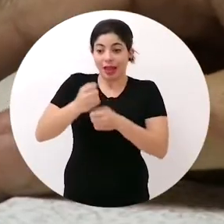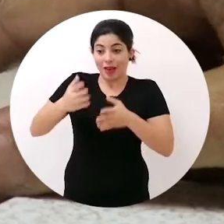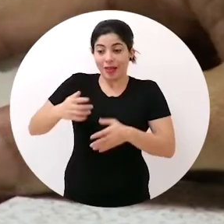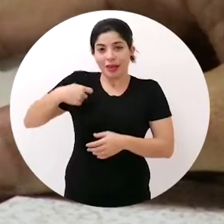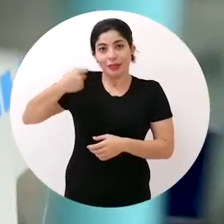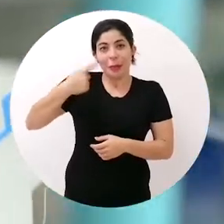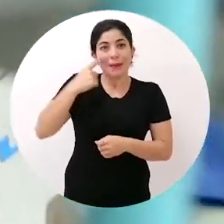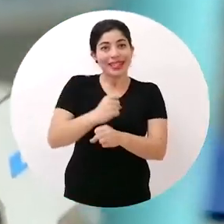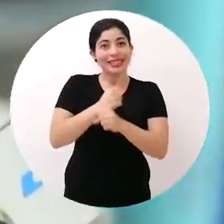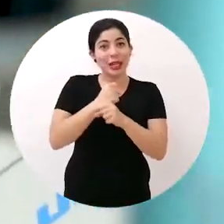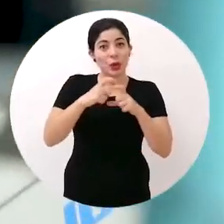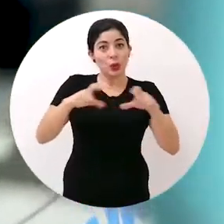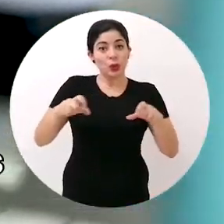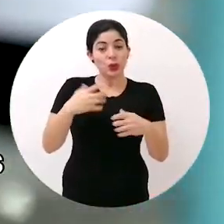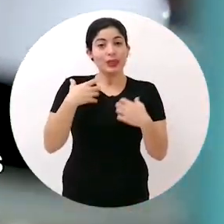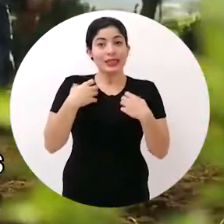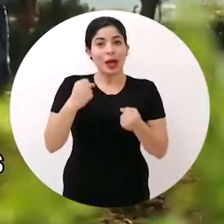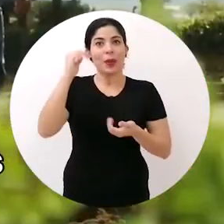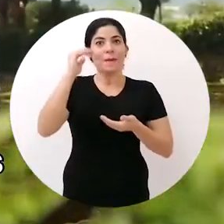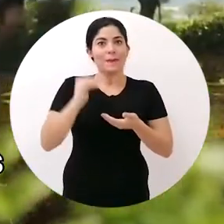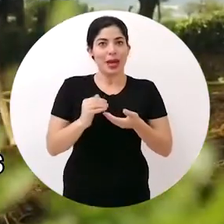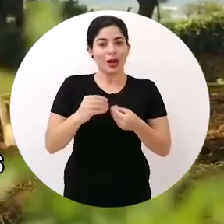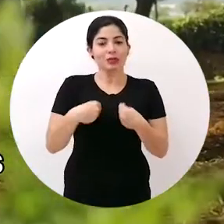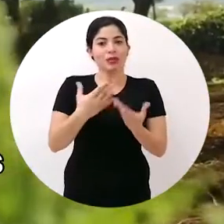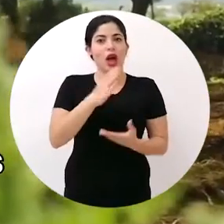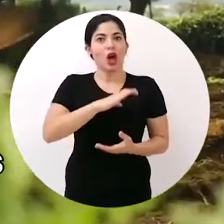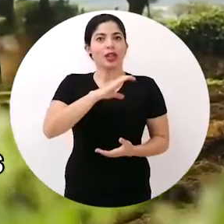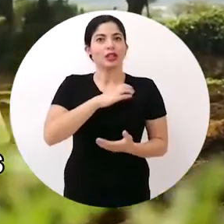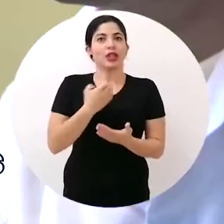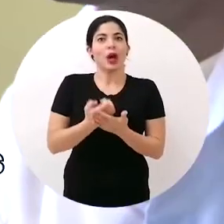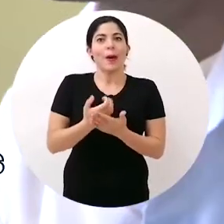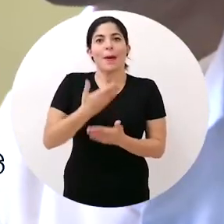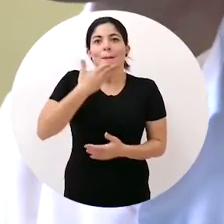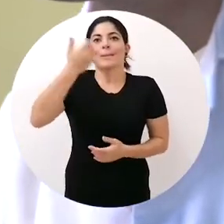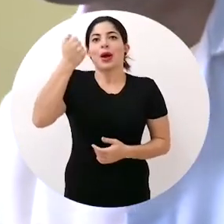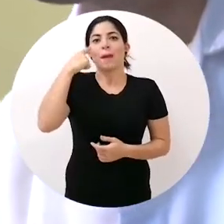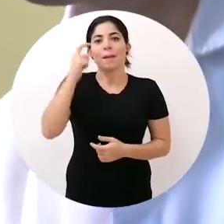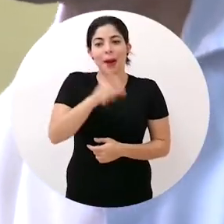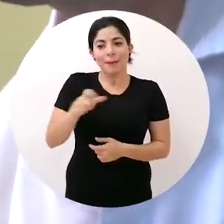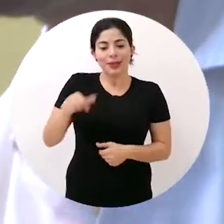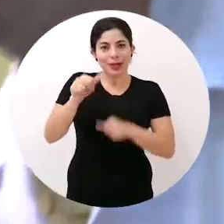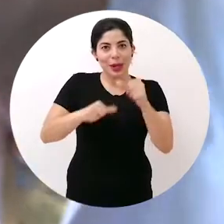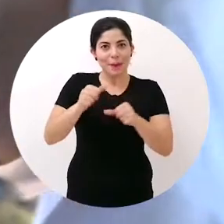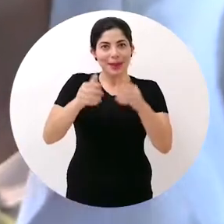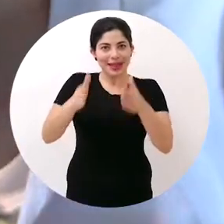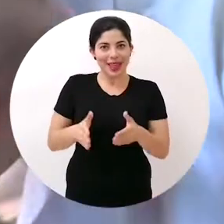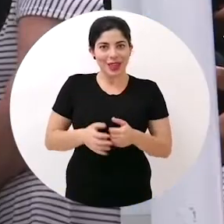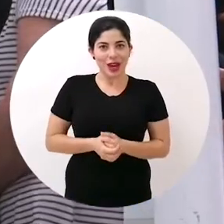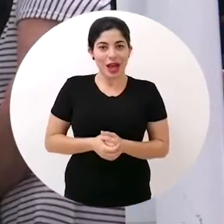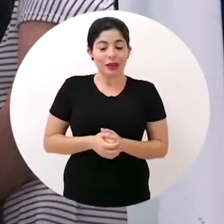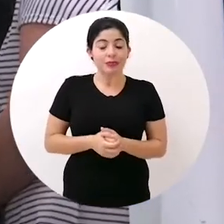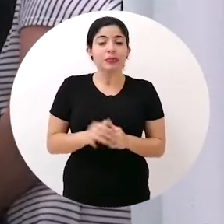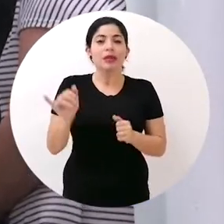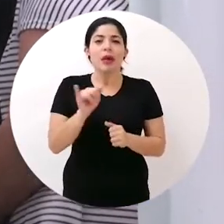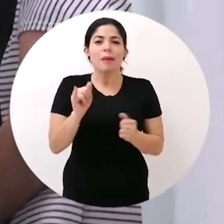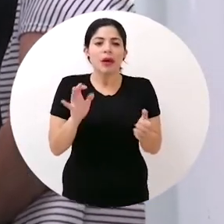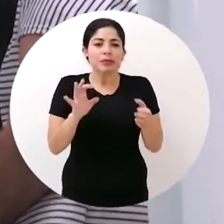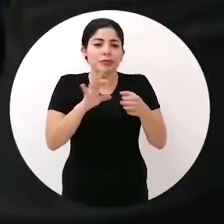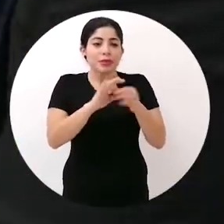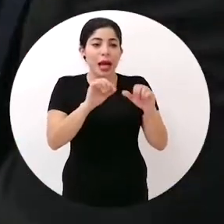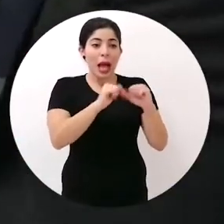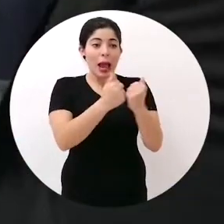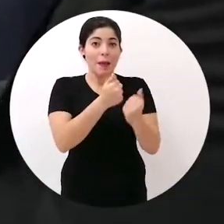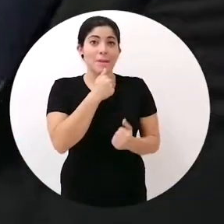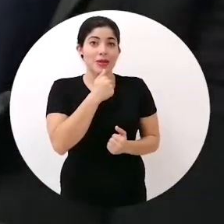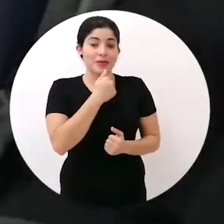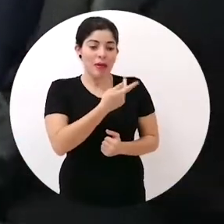trabajadores al seguro de salud, creando mejores condiciones económicas para los emprendedores. En conjunto con el